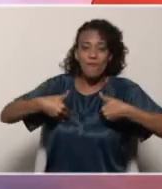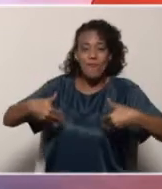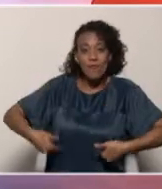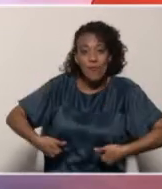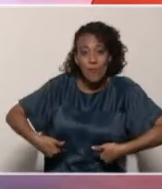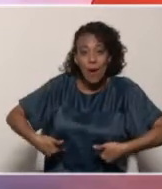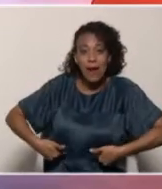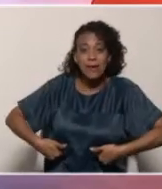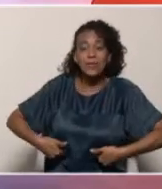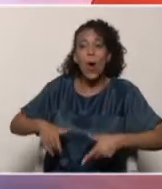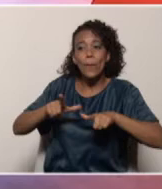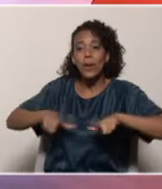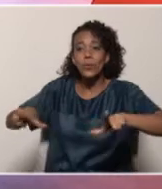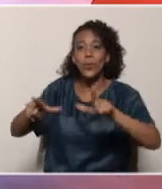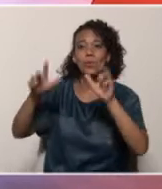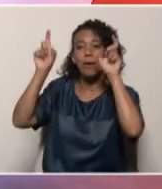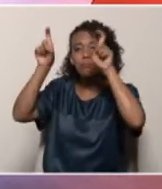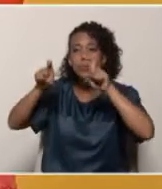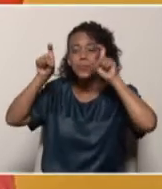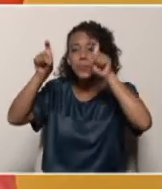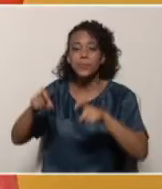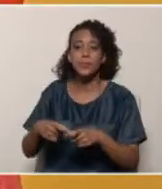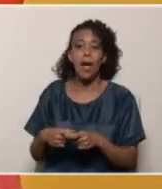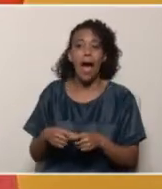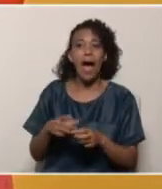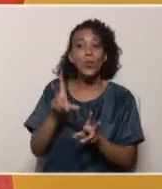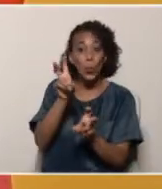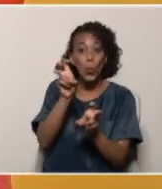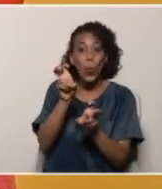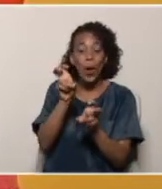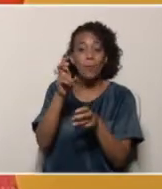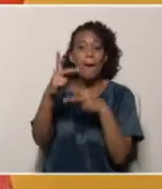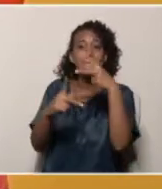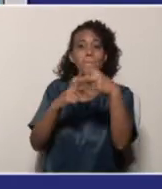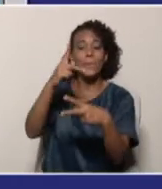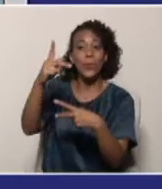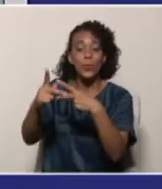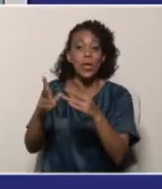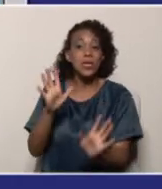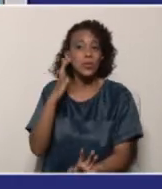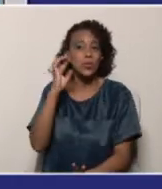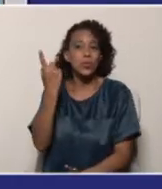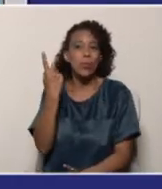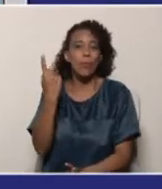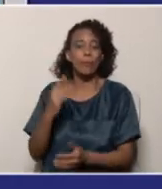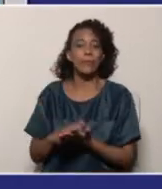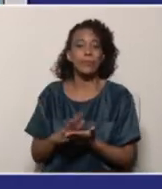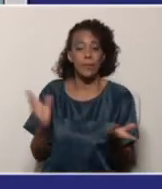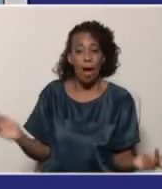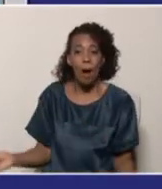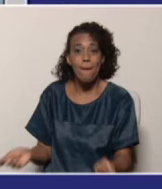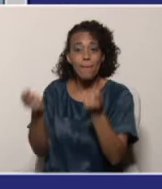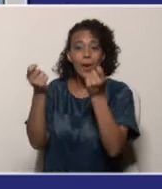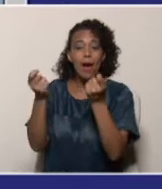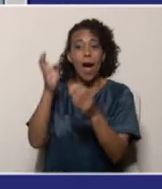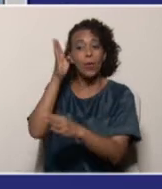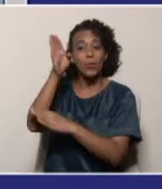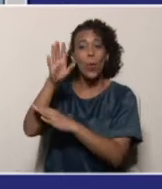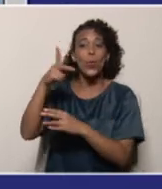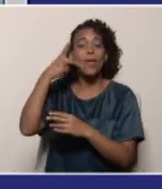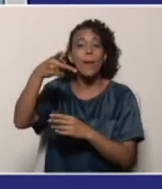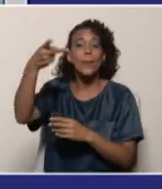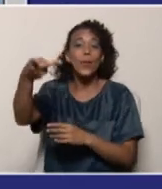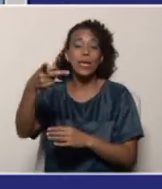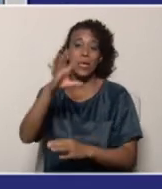hacia esta formación, es una nueva enseñanza productiva y, sobre todo, que está impulsada hacia una